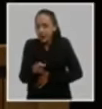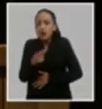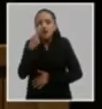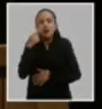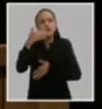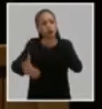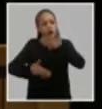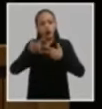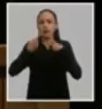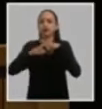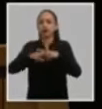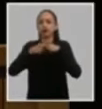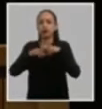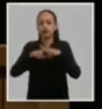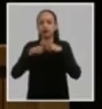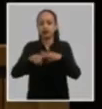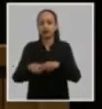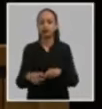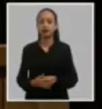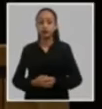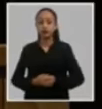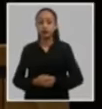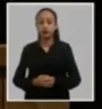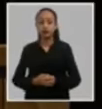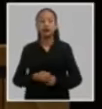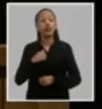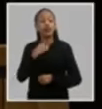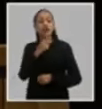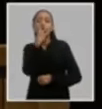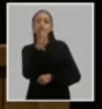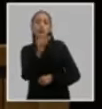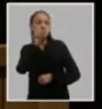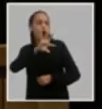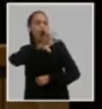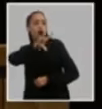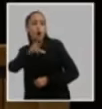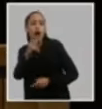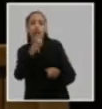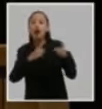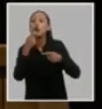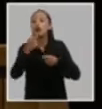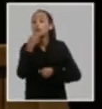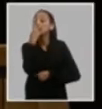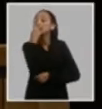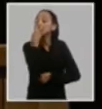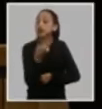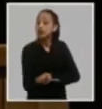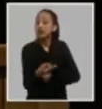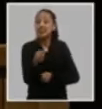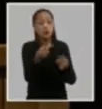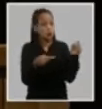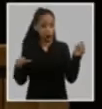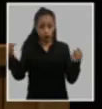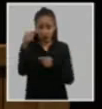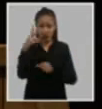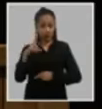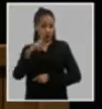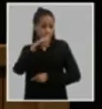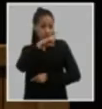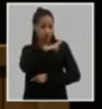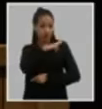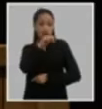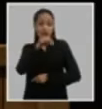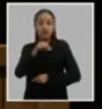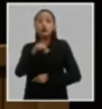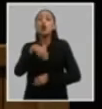el enfrentamiento a la corrupción y otras conductas nocivas ha sido una prioridad al constituir un